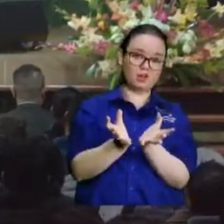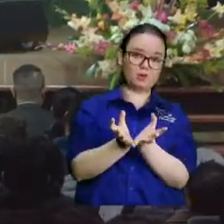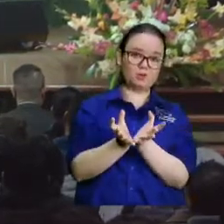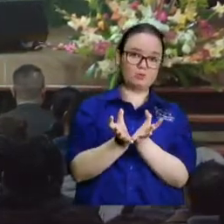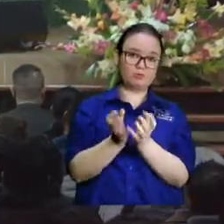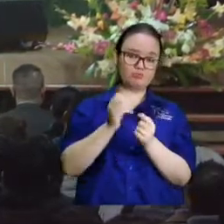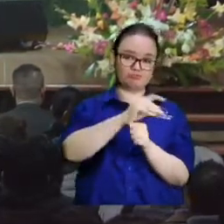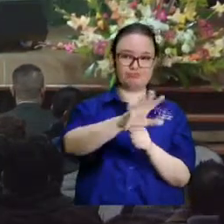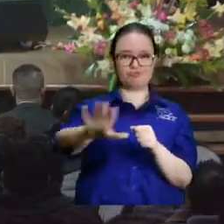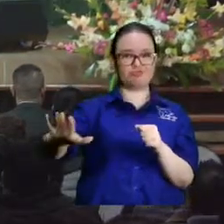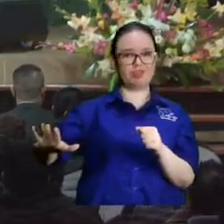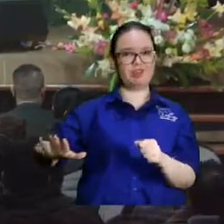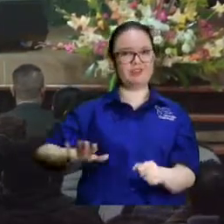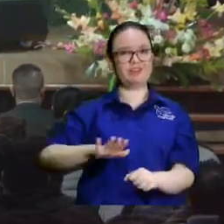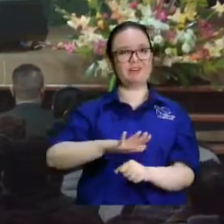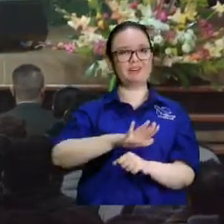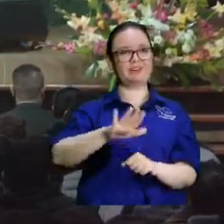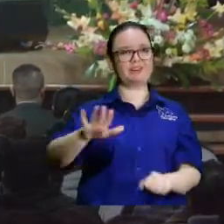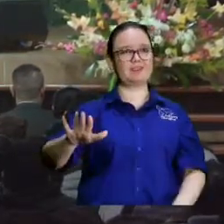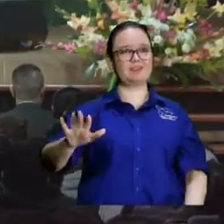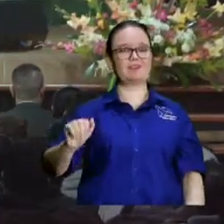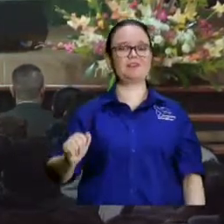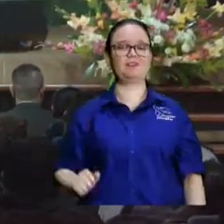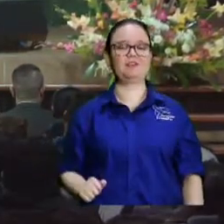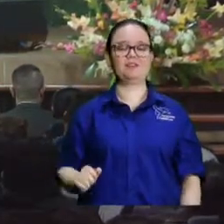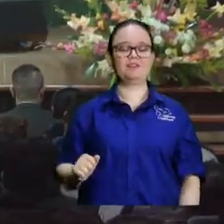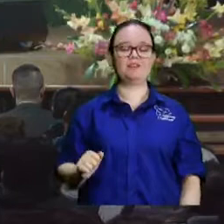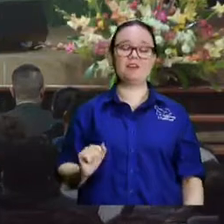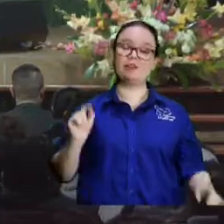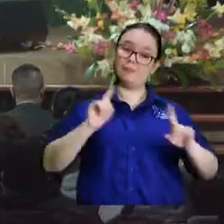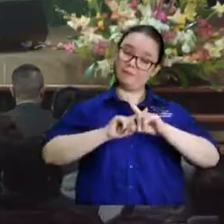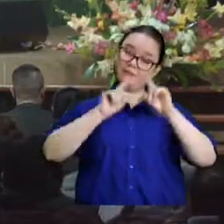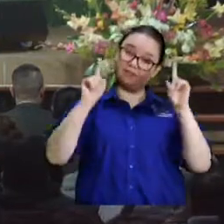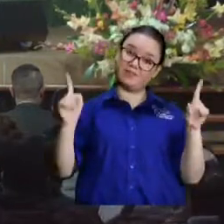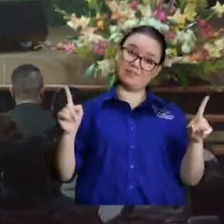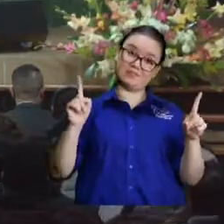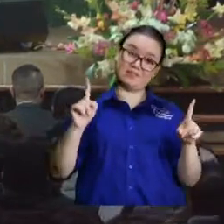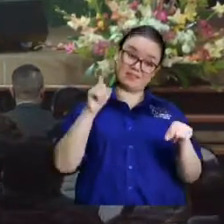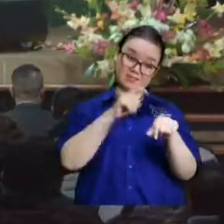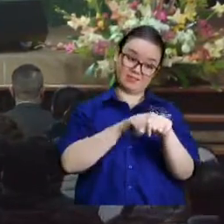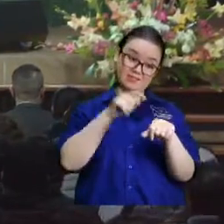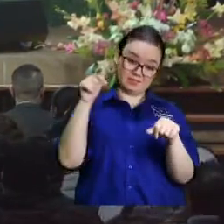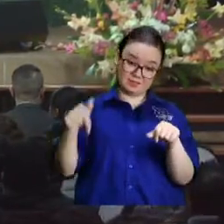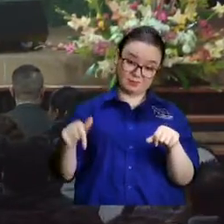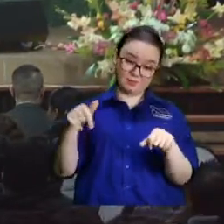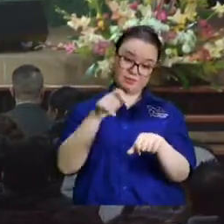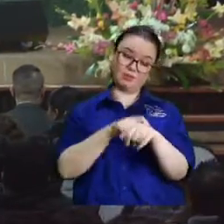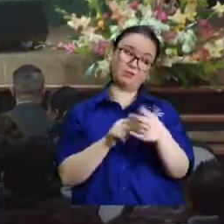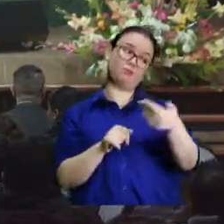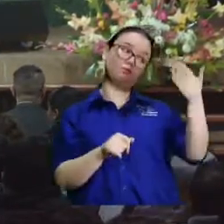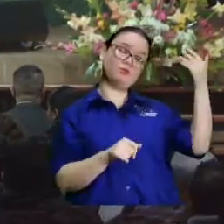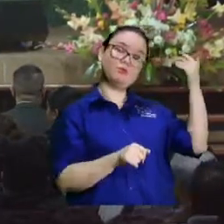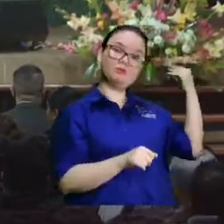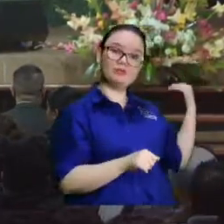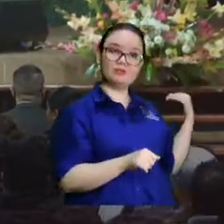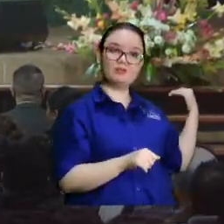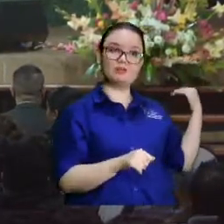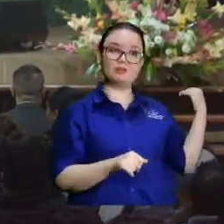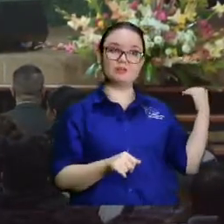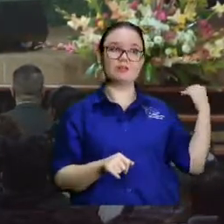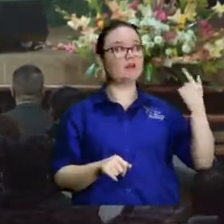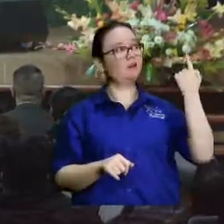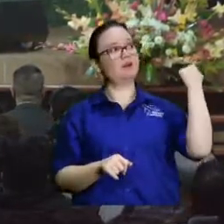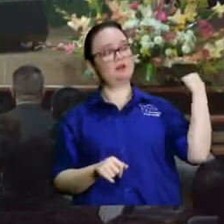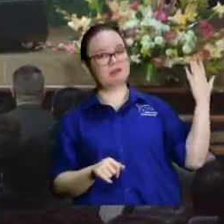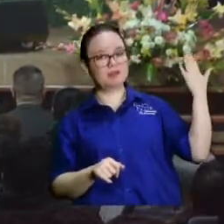tienen con los de la iglesia imperial de hace cientos de años es que aquellos creían que era un cuadrado